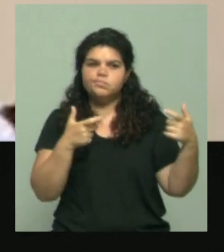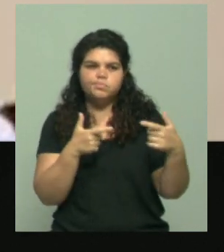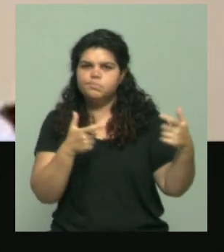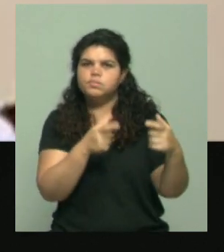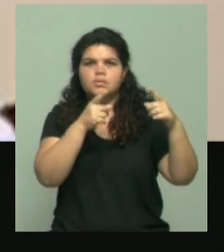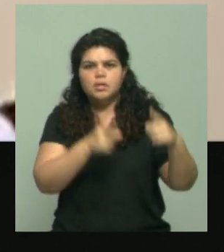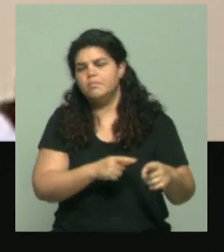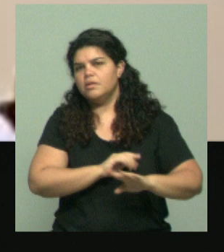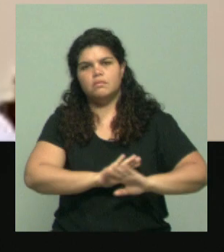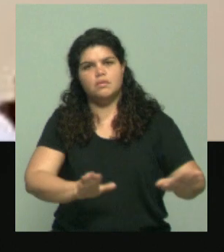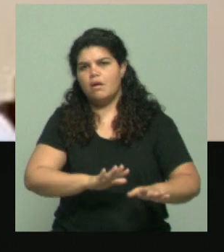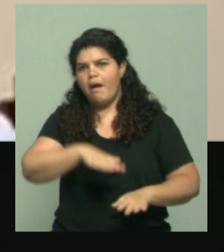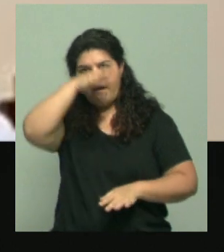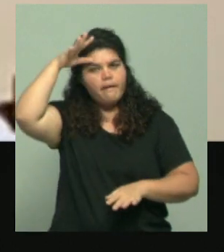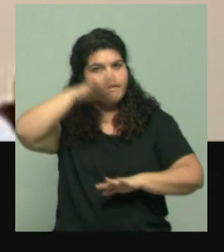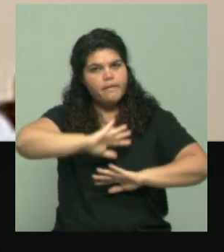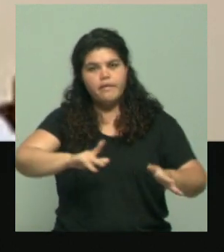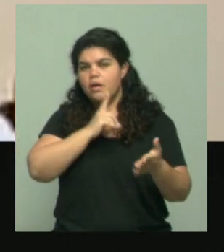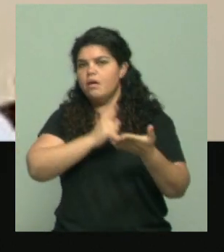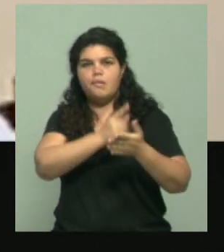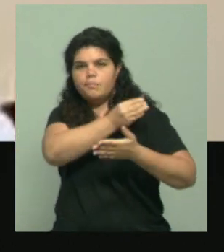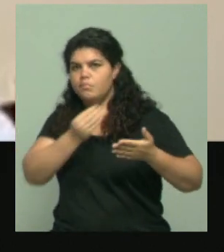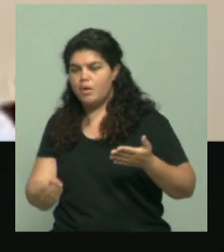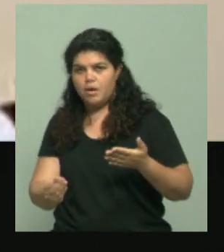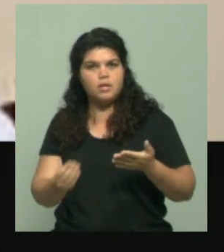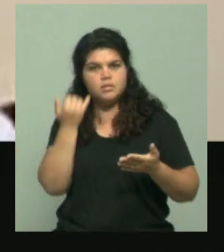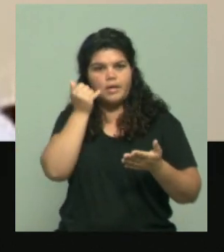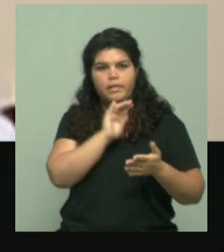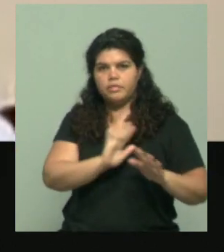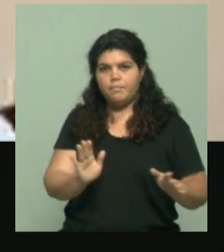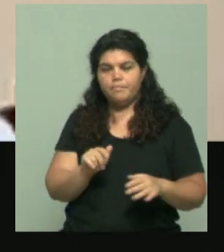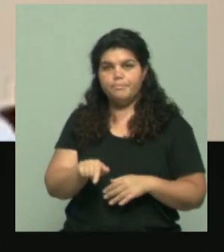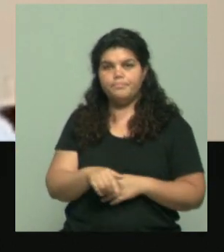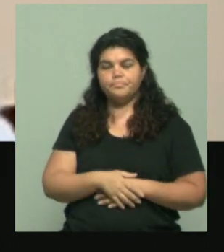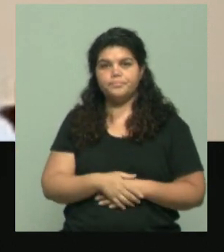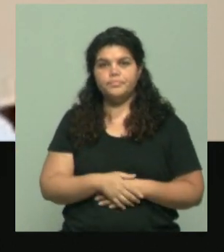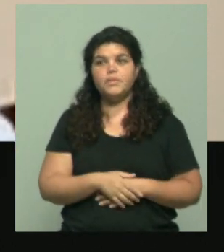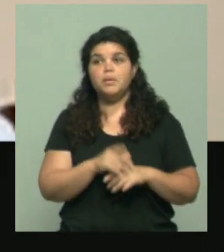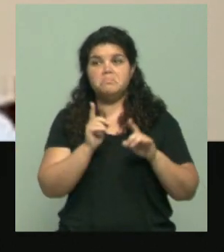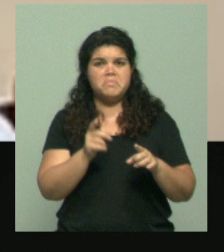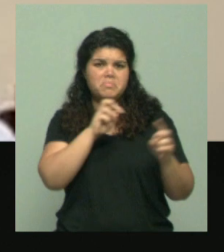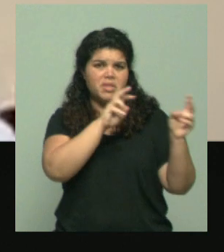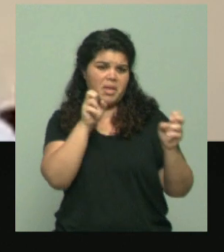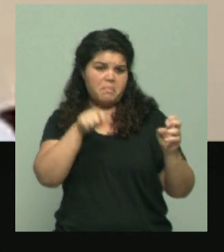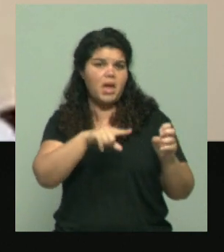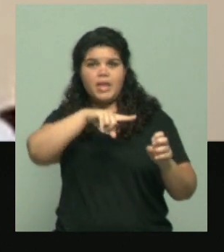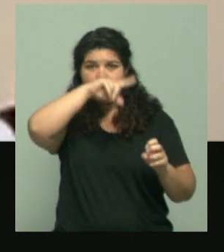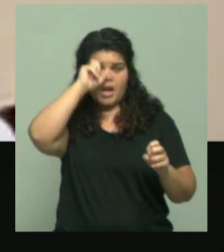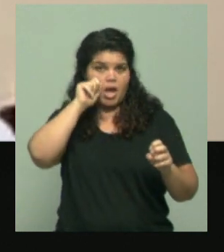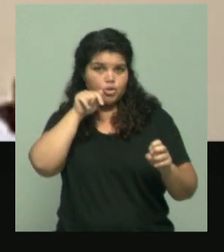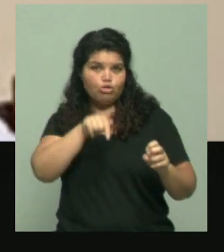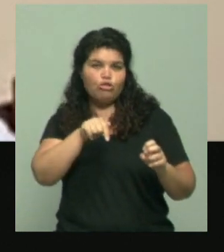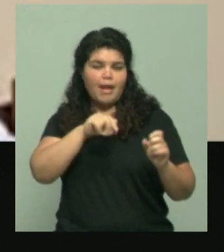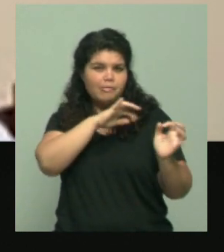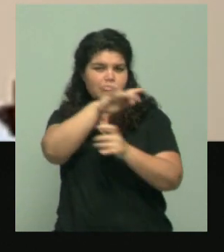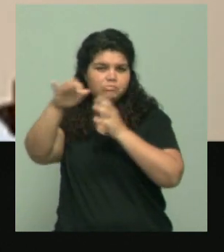se la termina con la Cancillería, si tengo que dar un punto de vista en materia de relaciones internacionales, creo que es correcto el voto. De hecho,